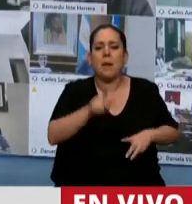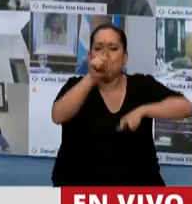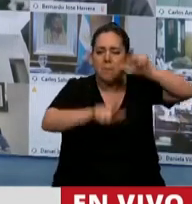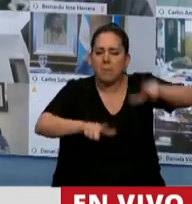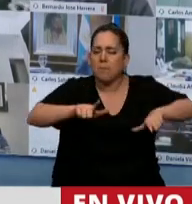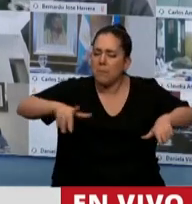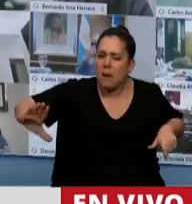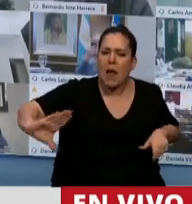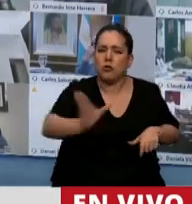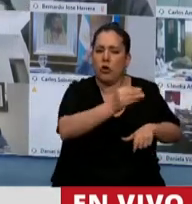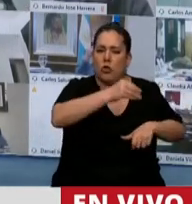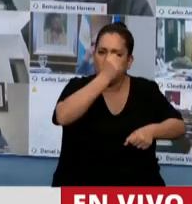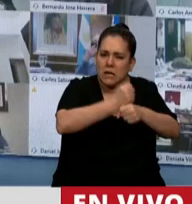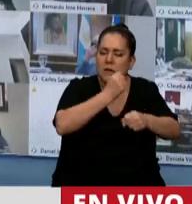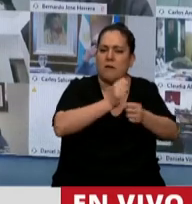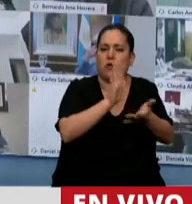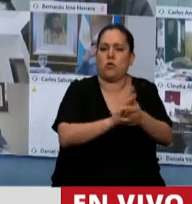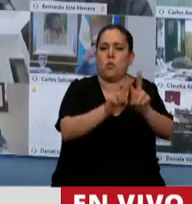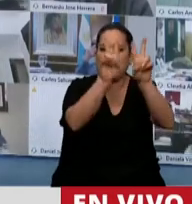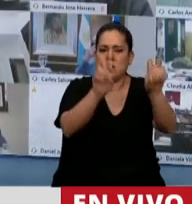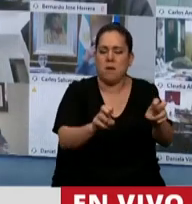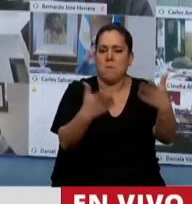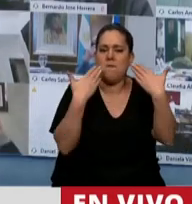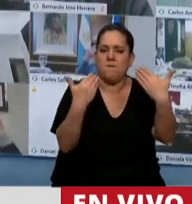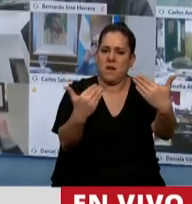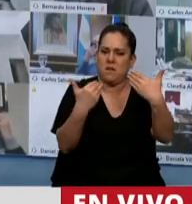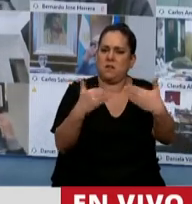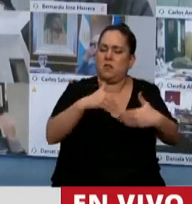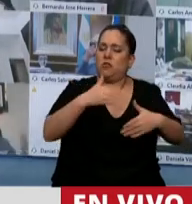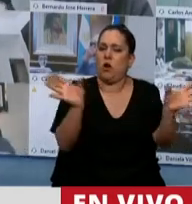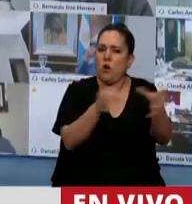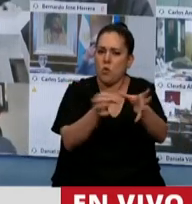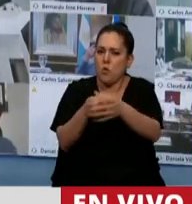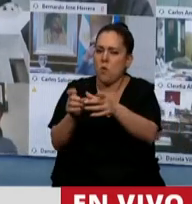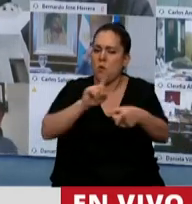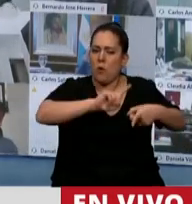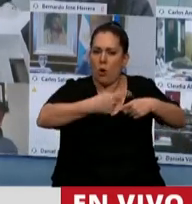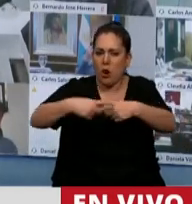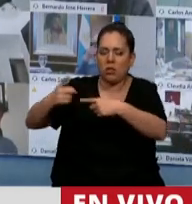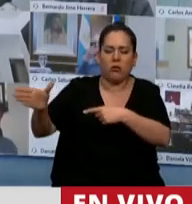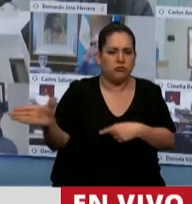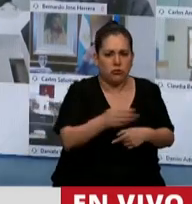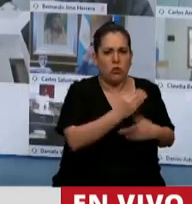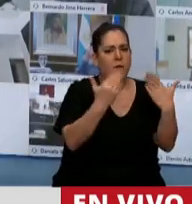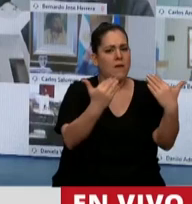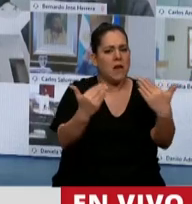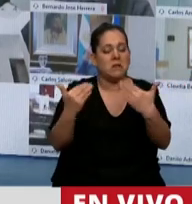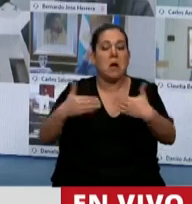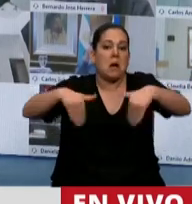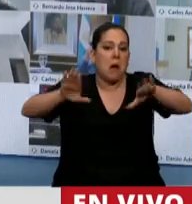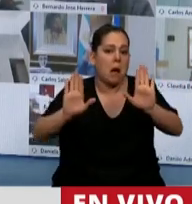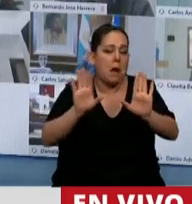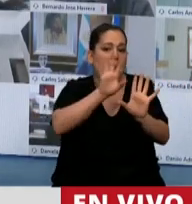trabajan estos temas. Felicito a los distintos diputados que quizás sin ser de